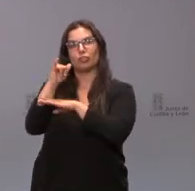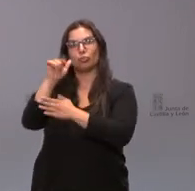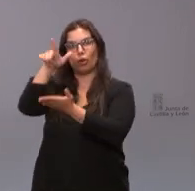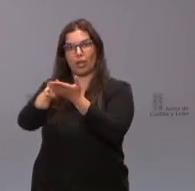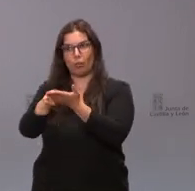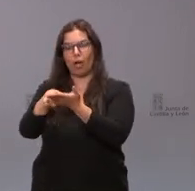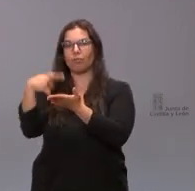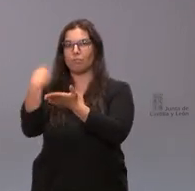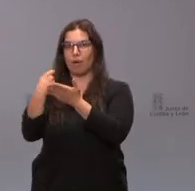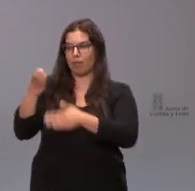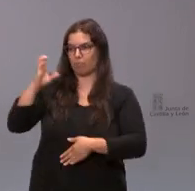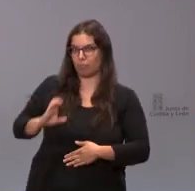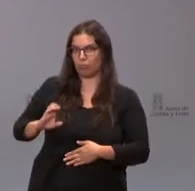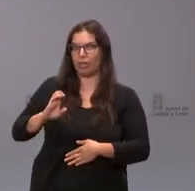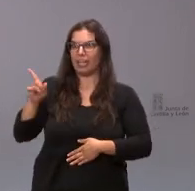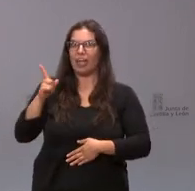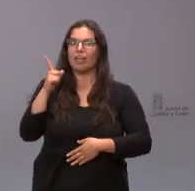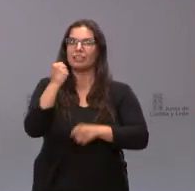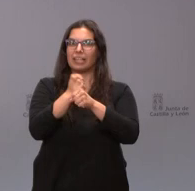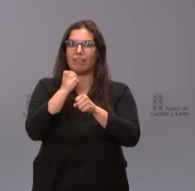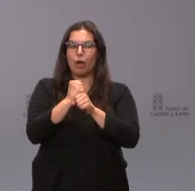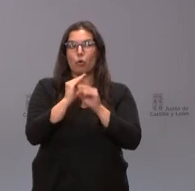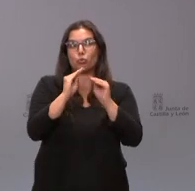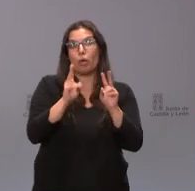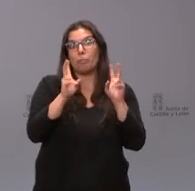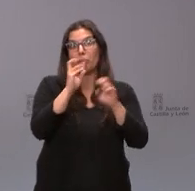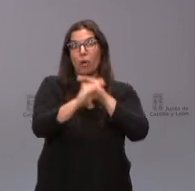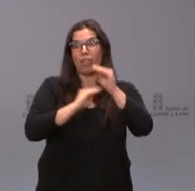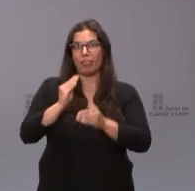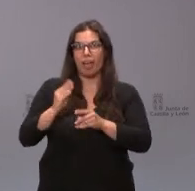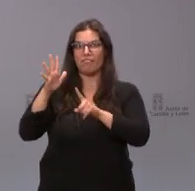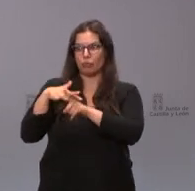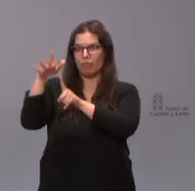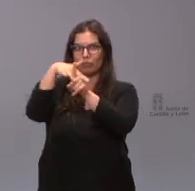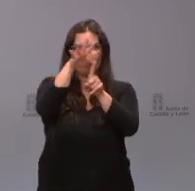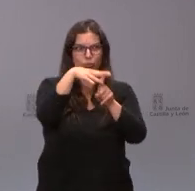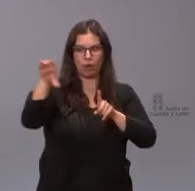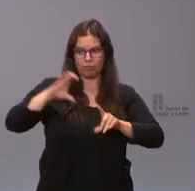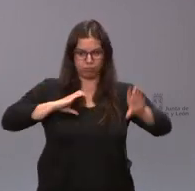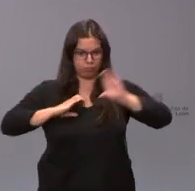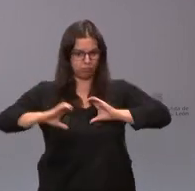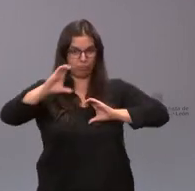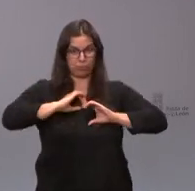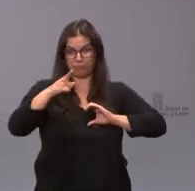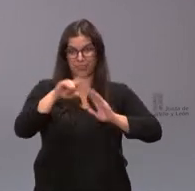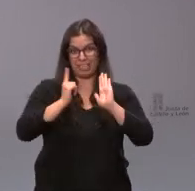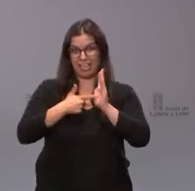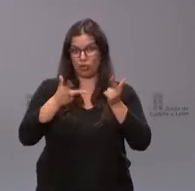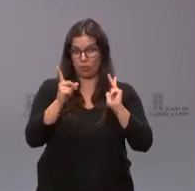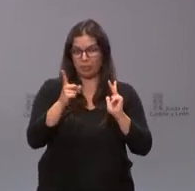que él iba facturando trabajos que supuestamente hacía me gustaría saber si la Junta va a abrir una investigación